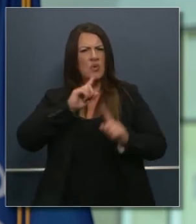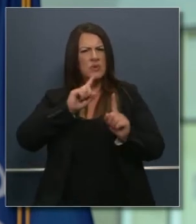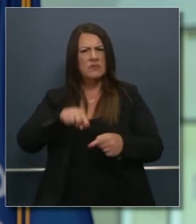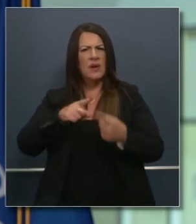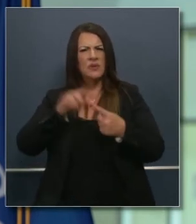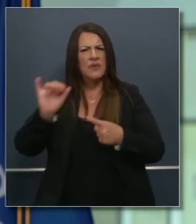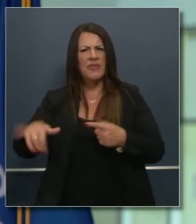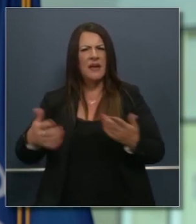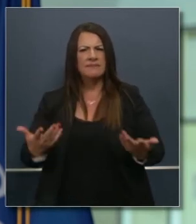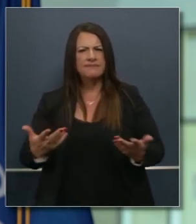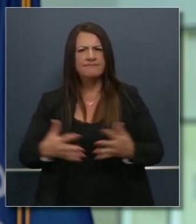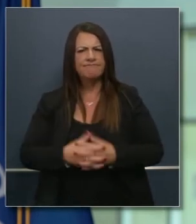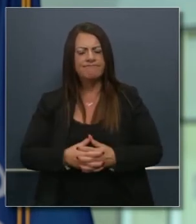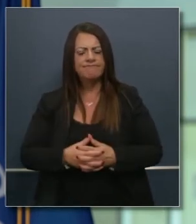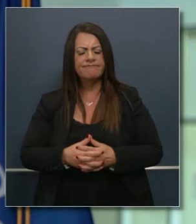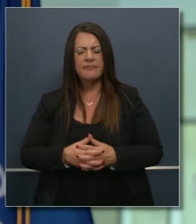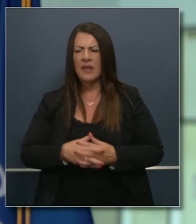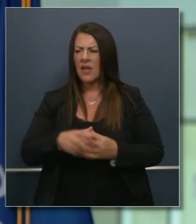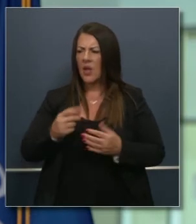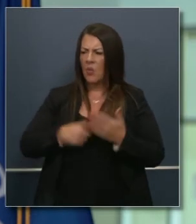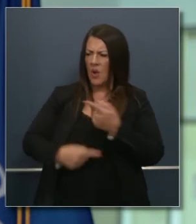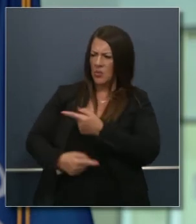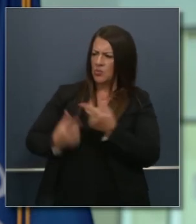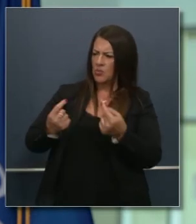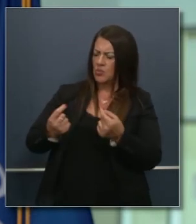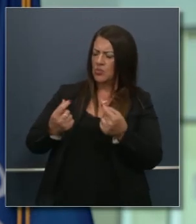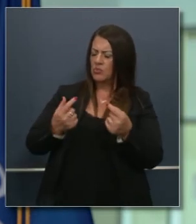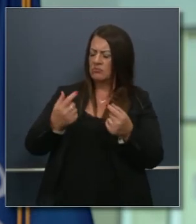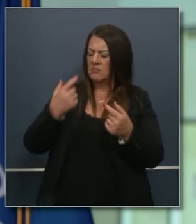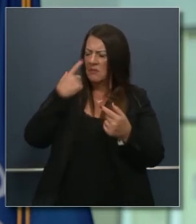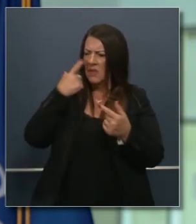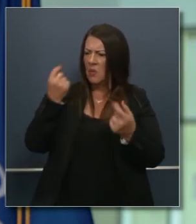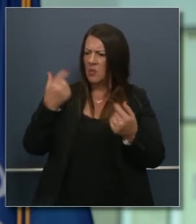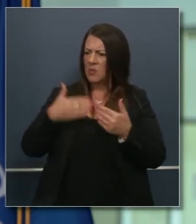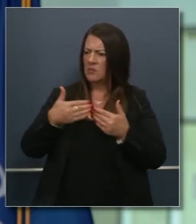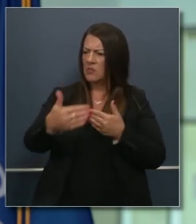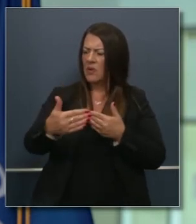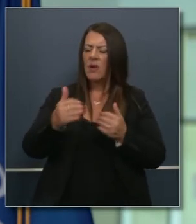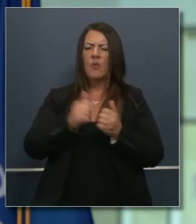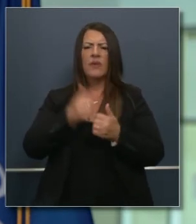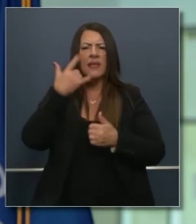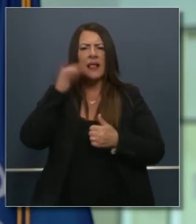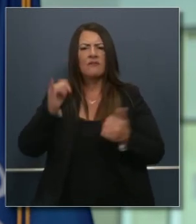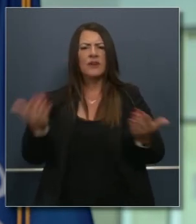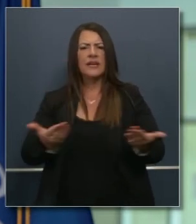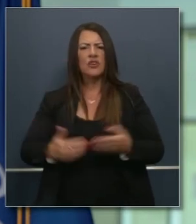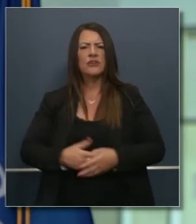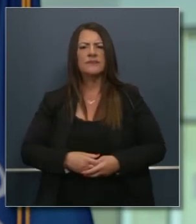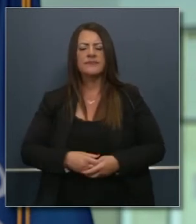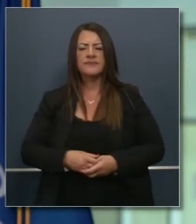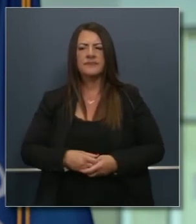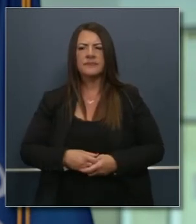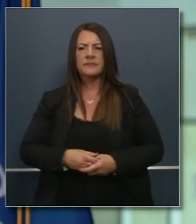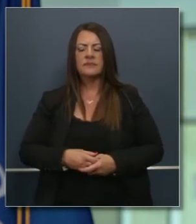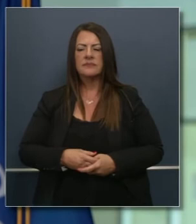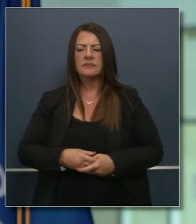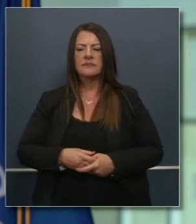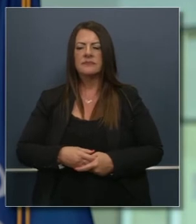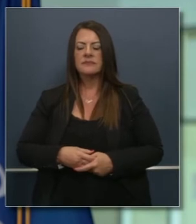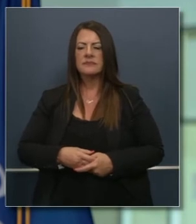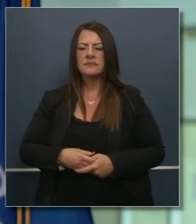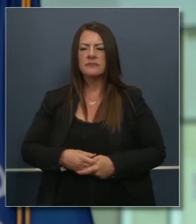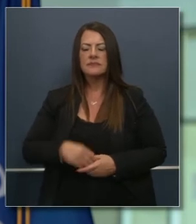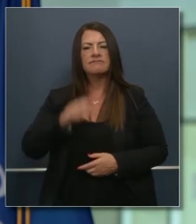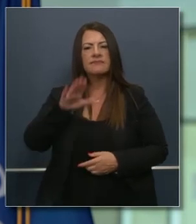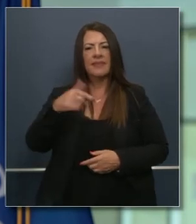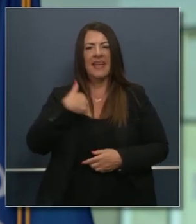responderá california y qué pasos tomaremos en la parte de california estoy